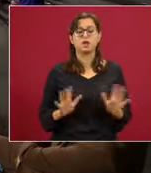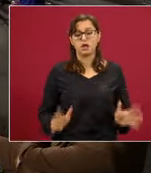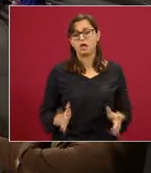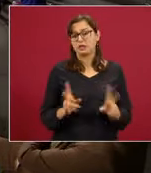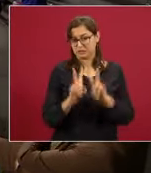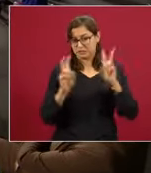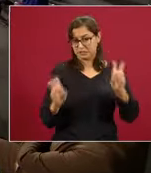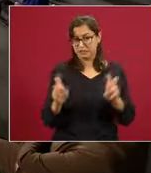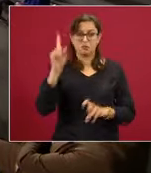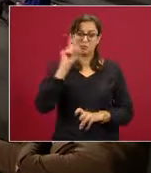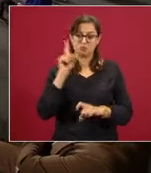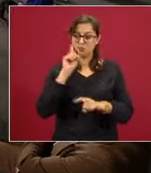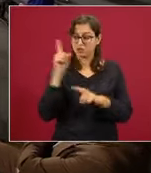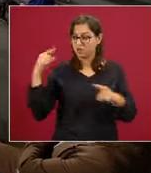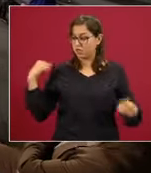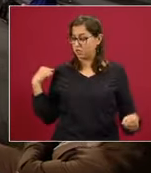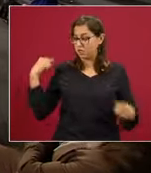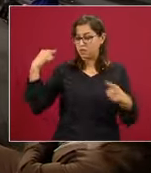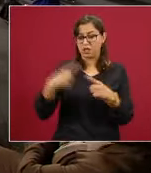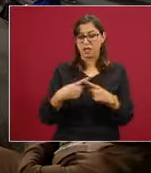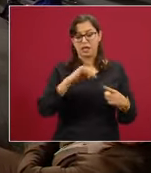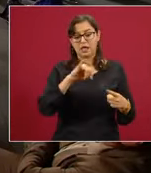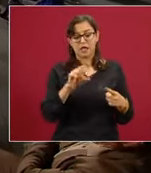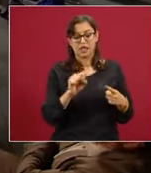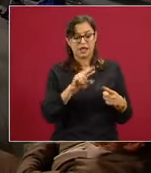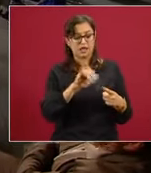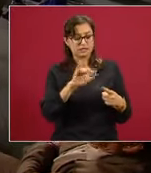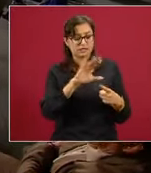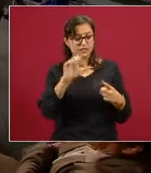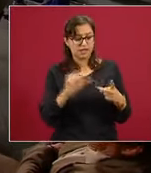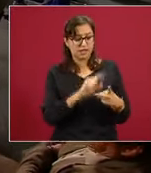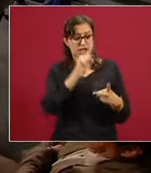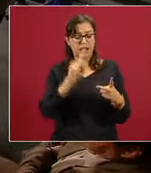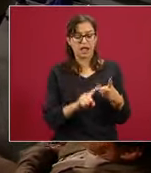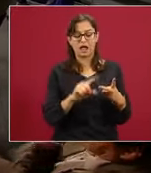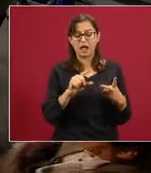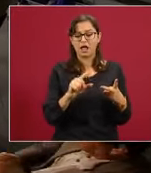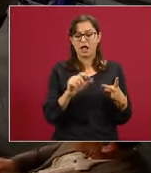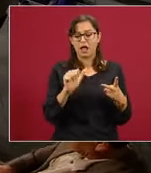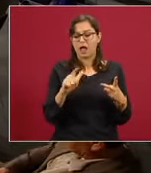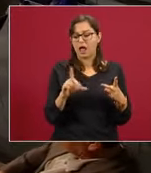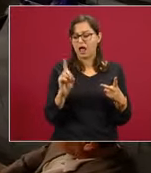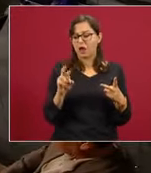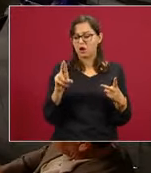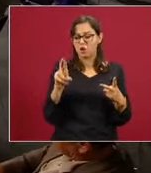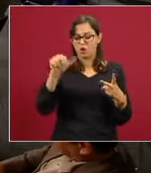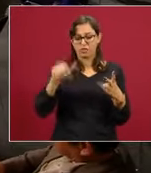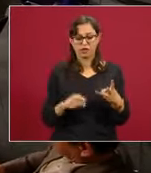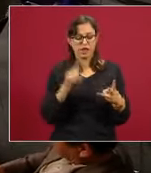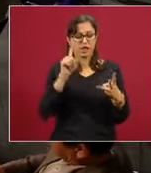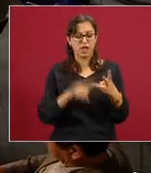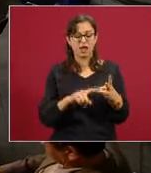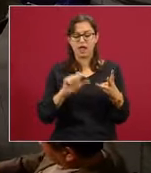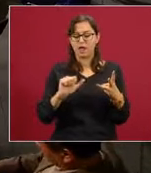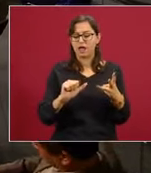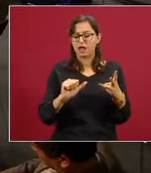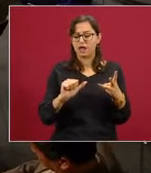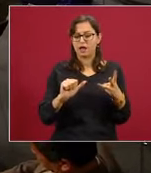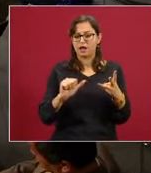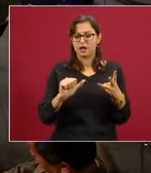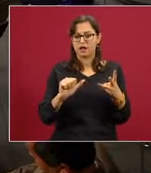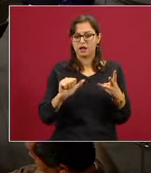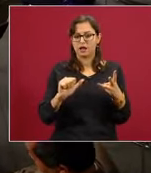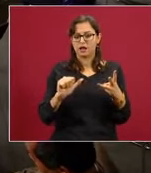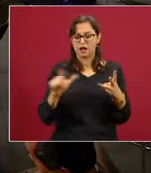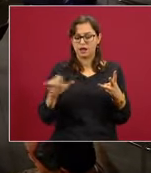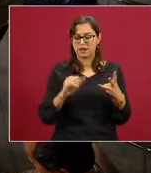conocen. Bueno, es el caso de Jessica en Michoacán, Alondra en Coahuila, Alexandra en el Estado de México y una menor de edad de Nayarit, una menor de